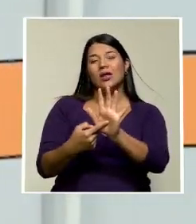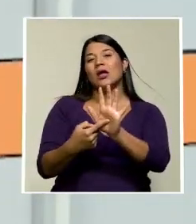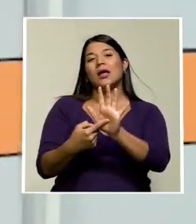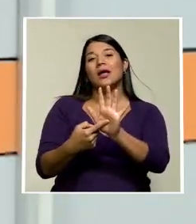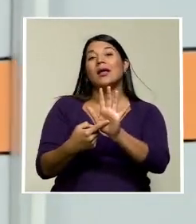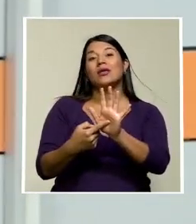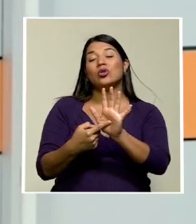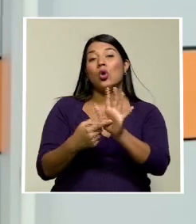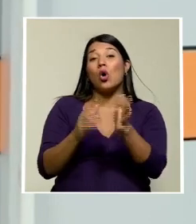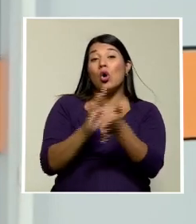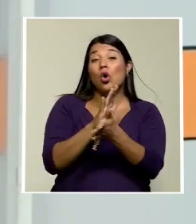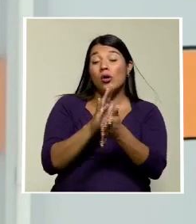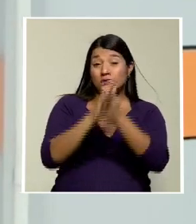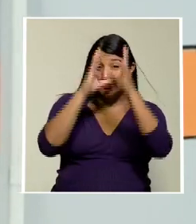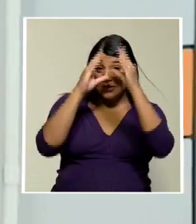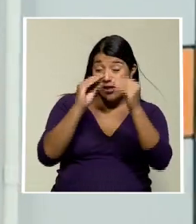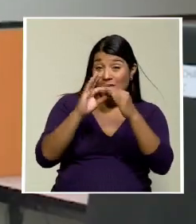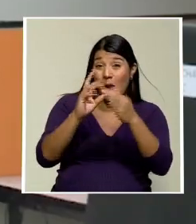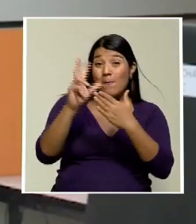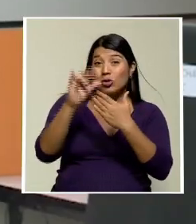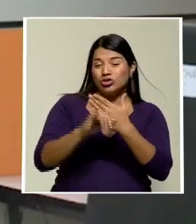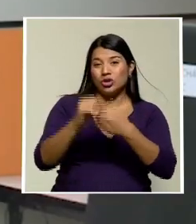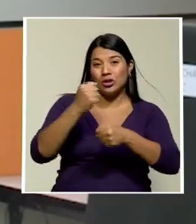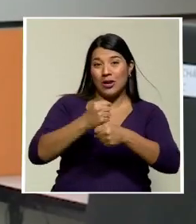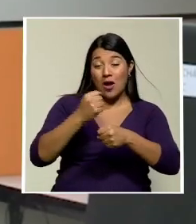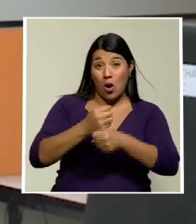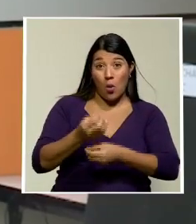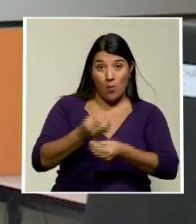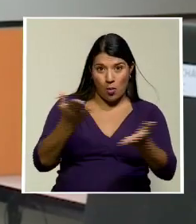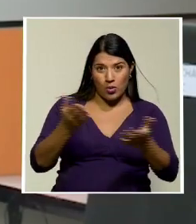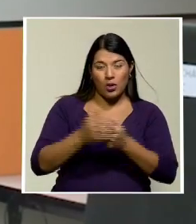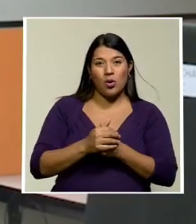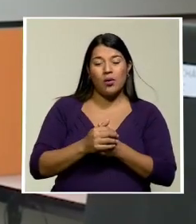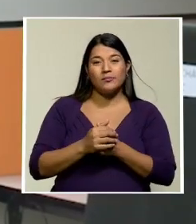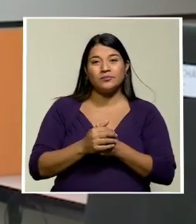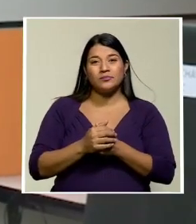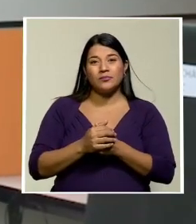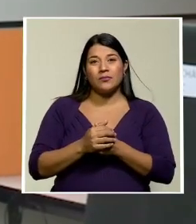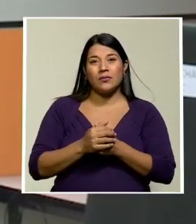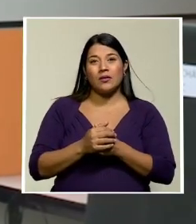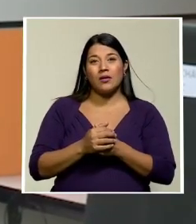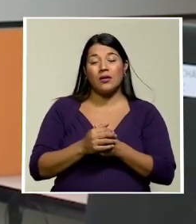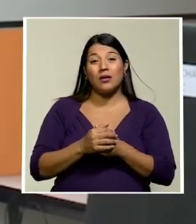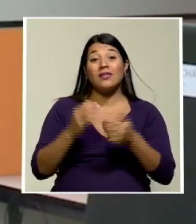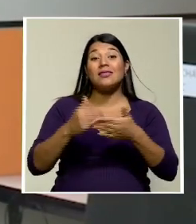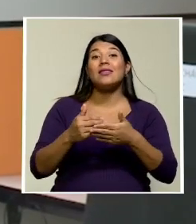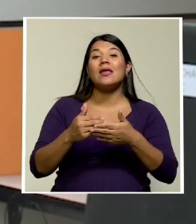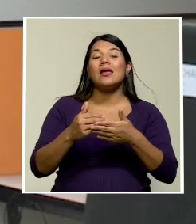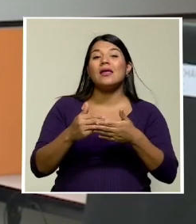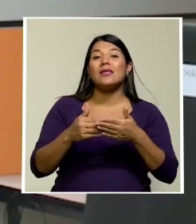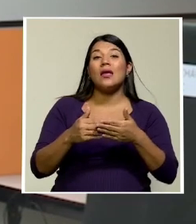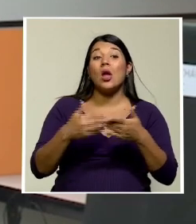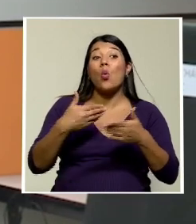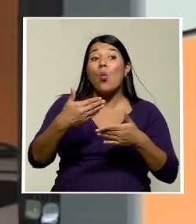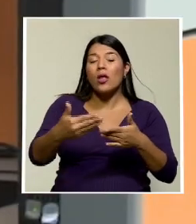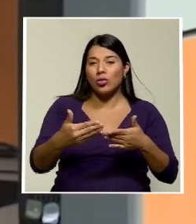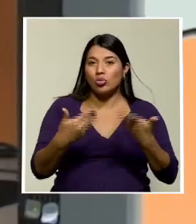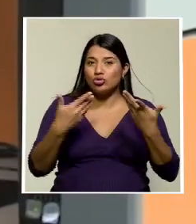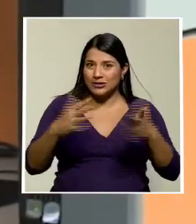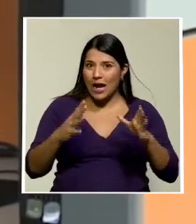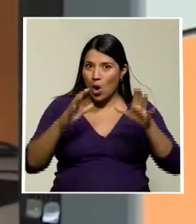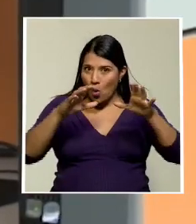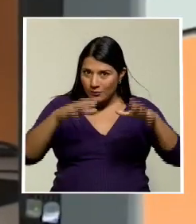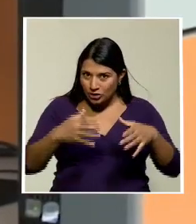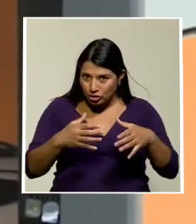proyecto de ley de empleo público luego de que fue su paso por la comisión de consulta de constitucionalidad